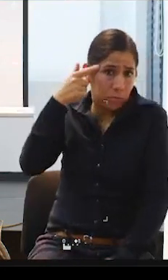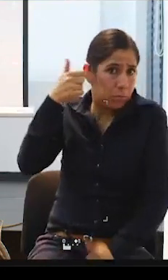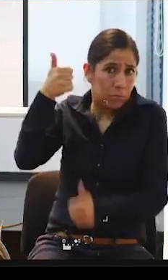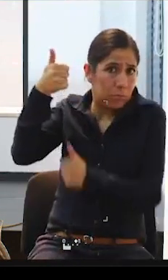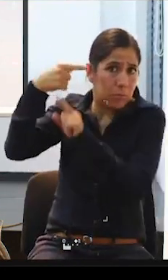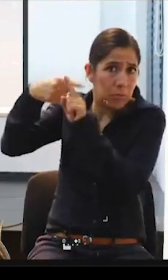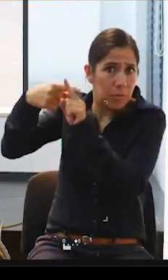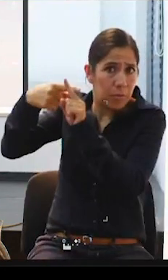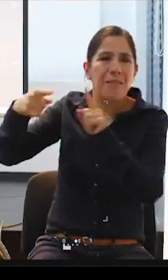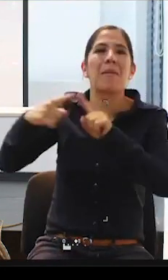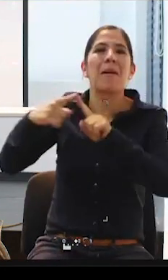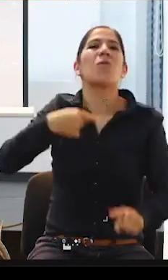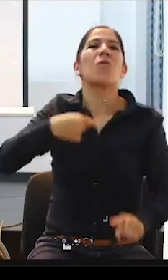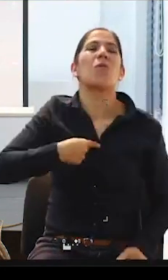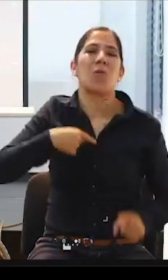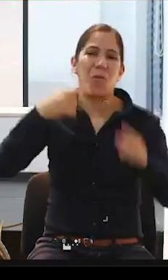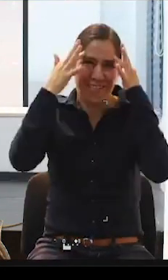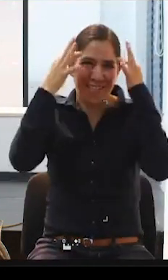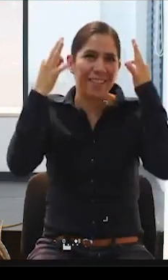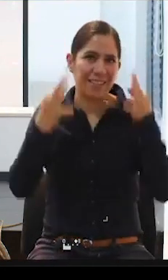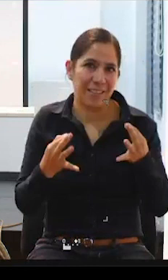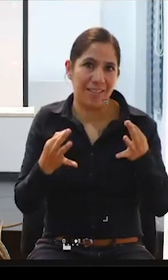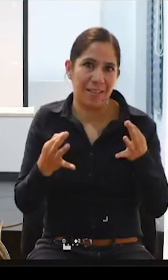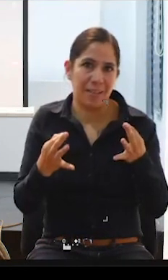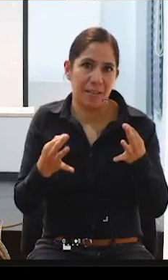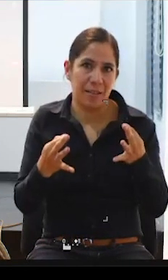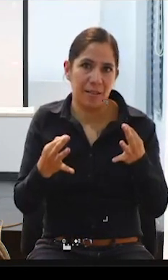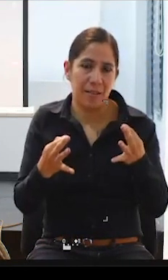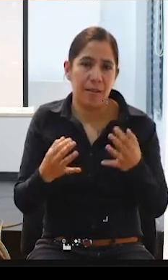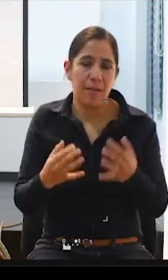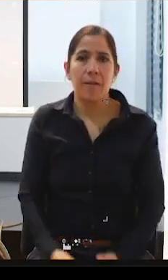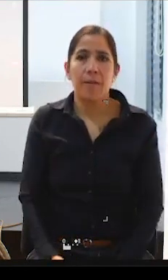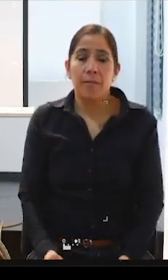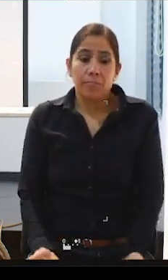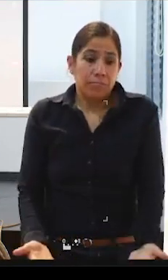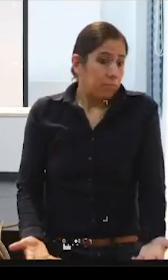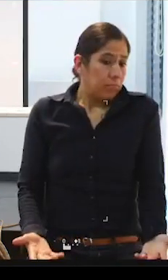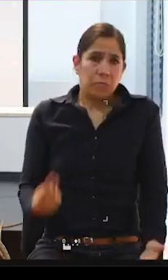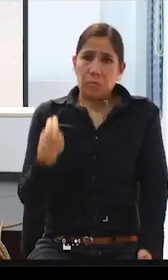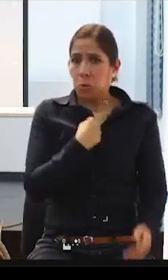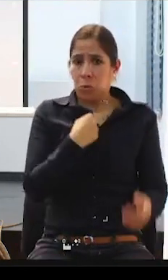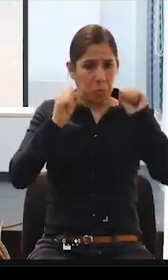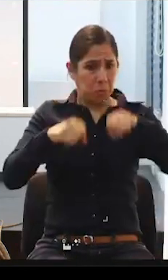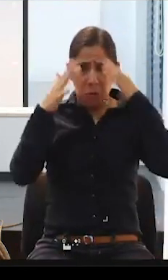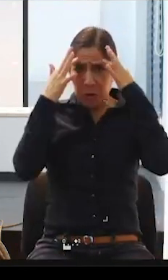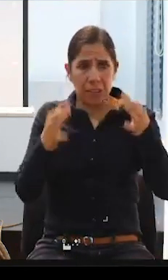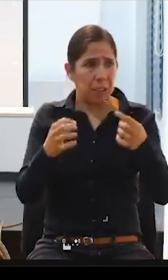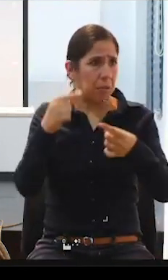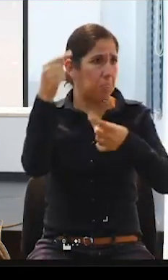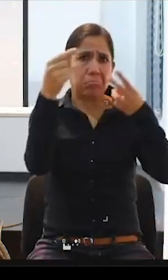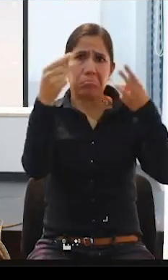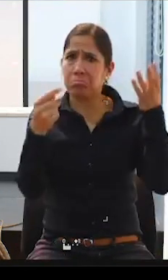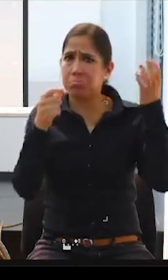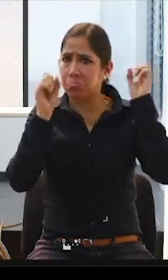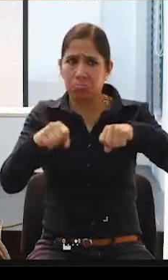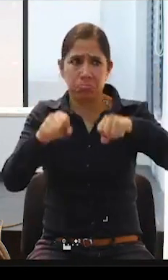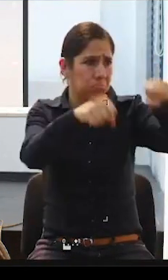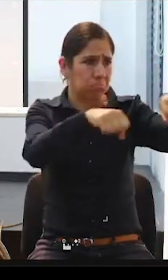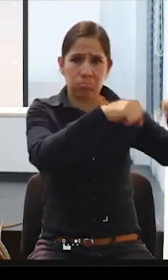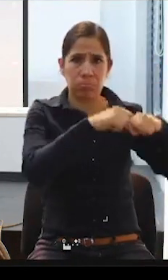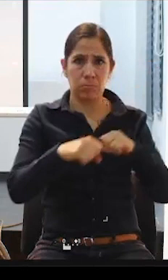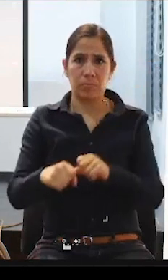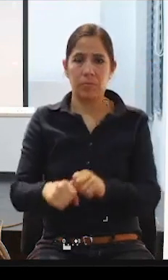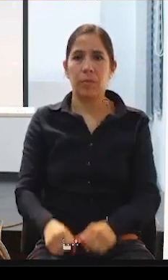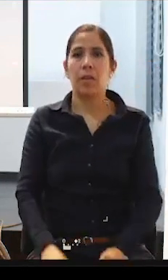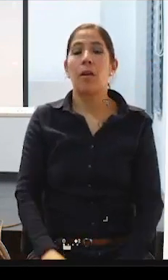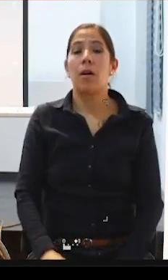y todo, pero la decisión la tomamos nosotros. Cuanto podemos, tomamos decisiones. Hay decisiones, no solo yo